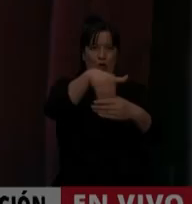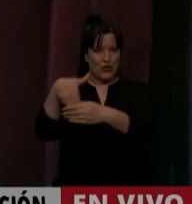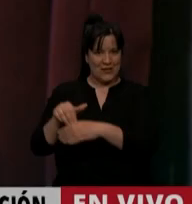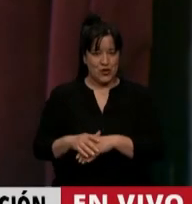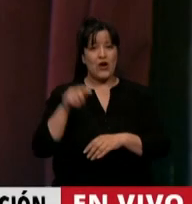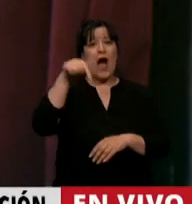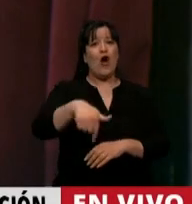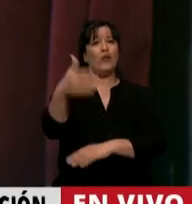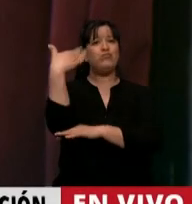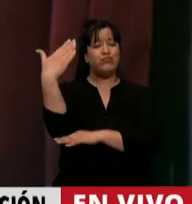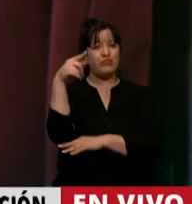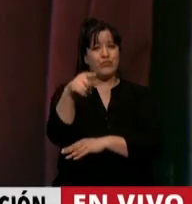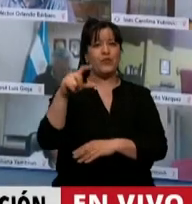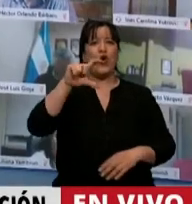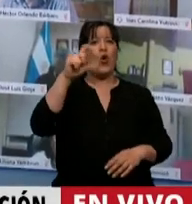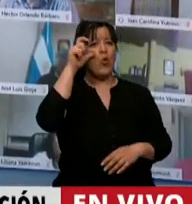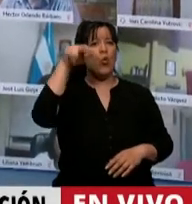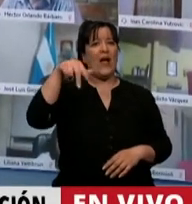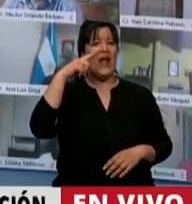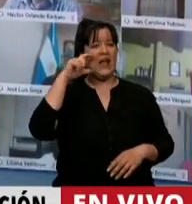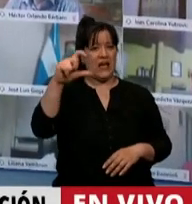La palabra al diputado Marcelo Cuenic.